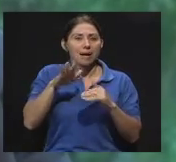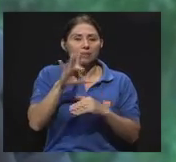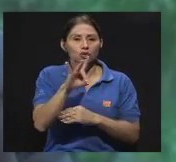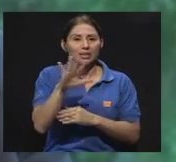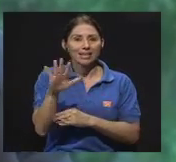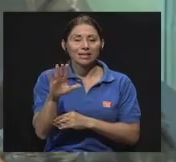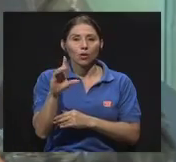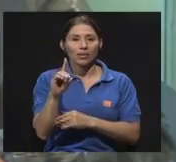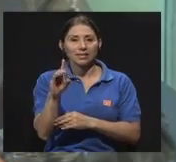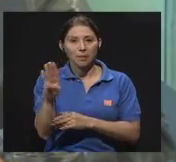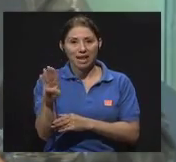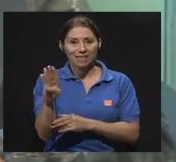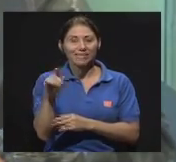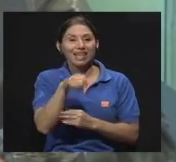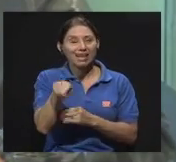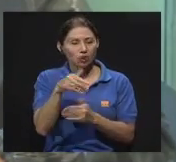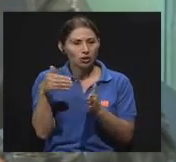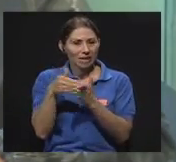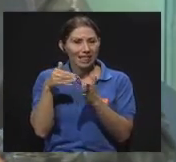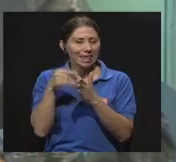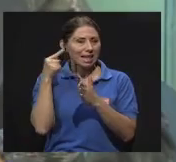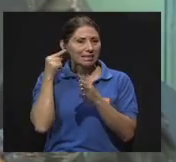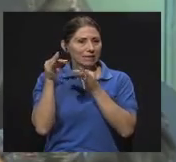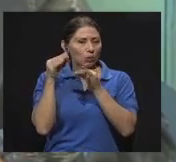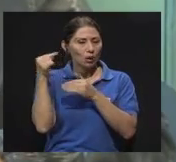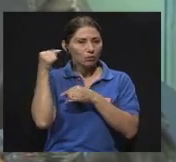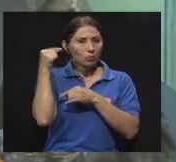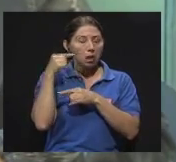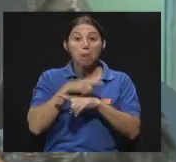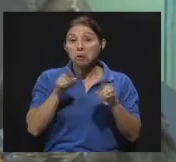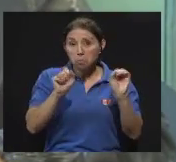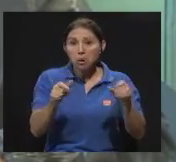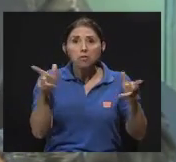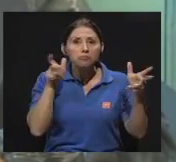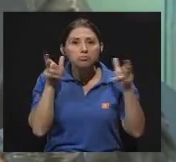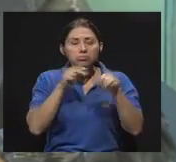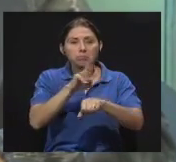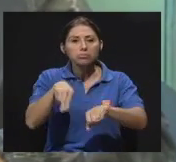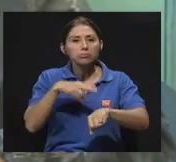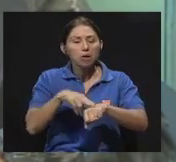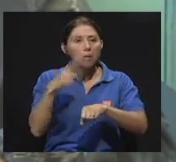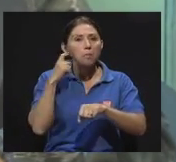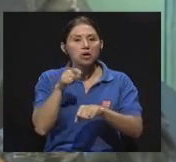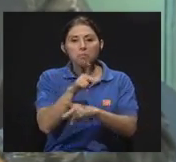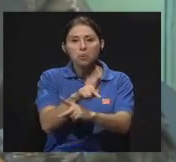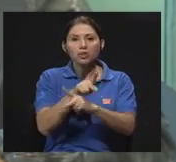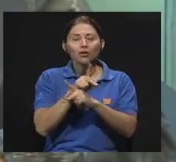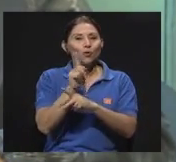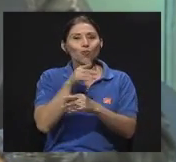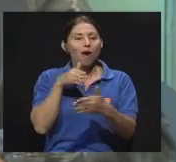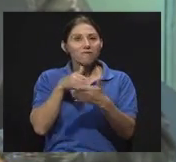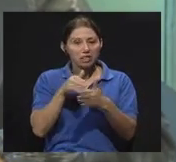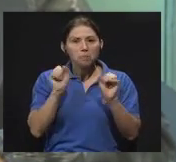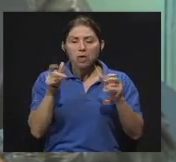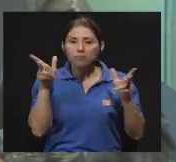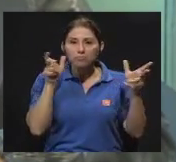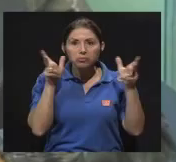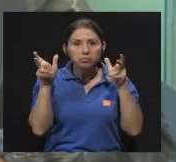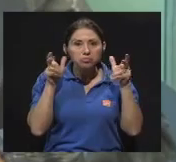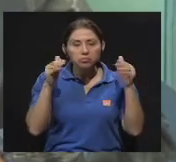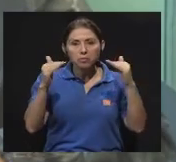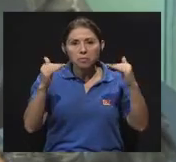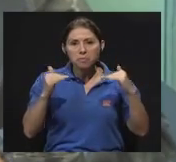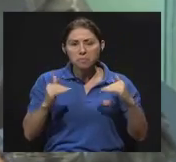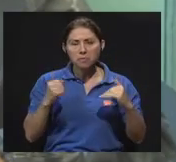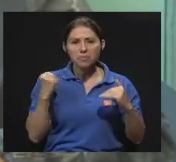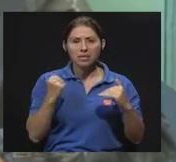interno. Pero pueden oír el concierto con toda naturalidad porque el protector es de alta fidelidad. No afecta los ruidos